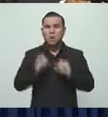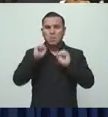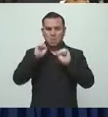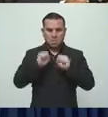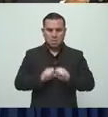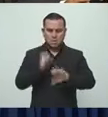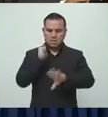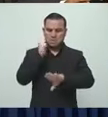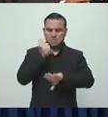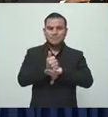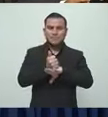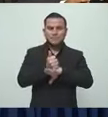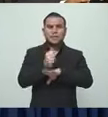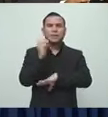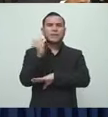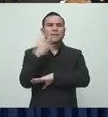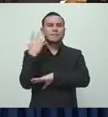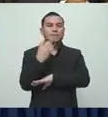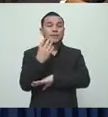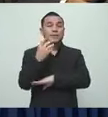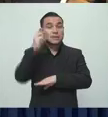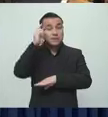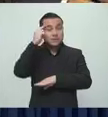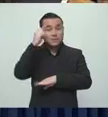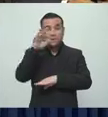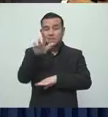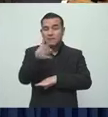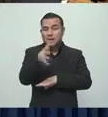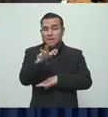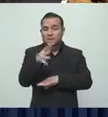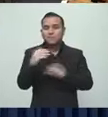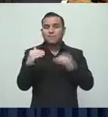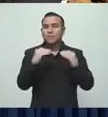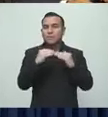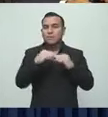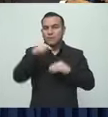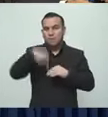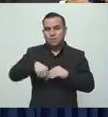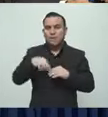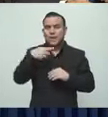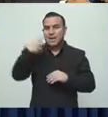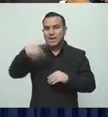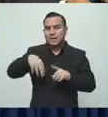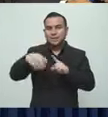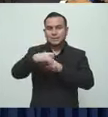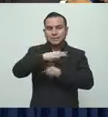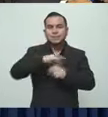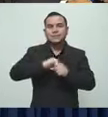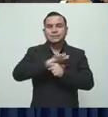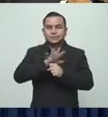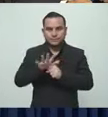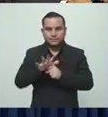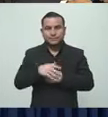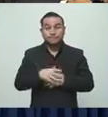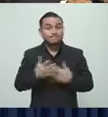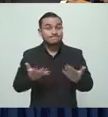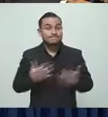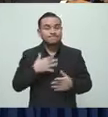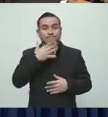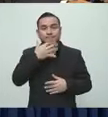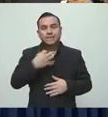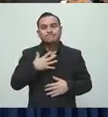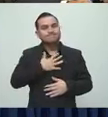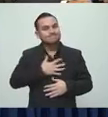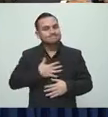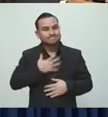funcionado en ocasiones parecidas, similares a las que nosotros estamos viviendo ahora. Es lamentable